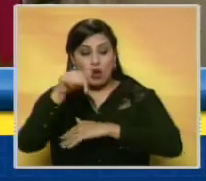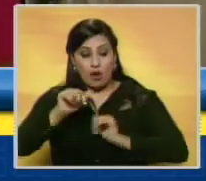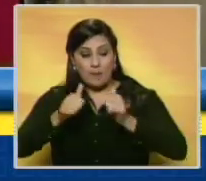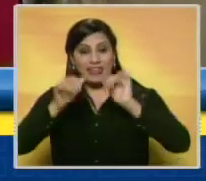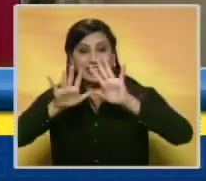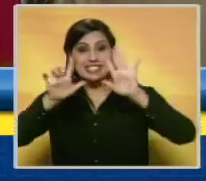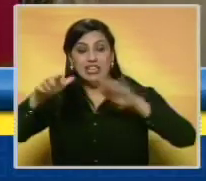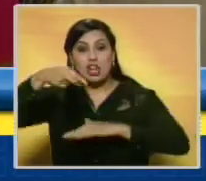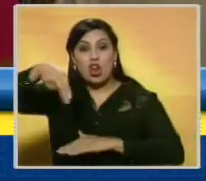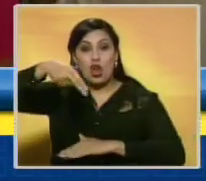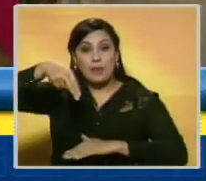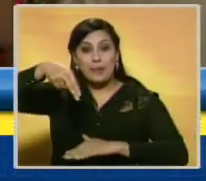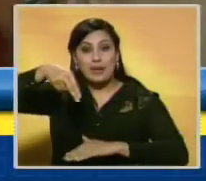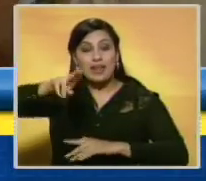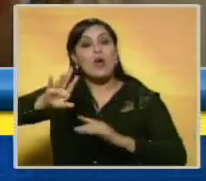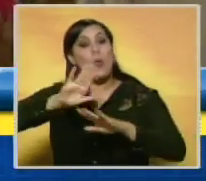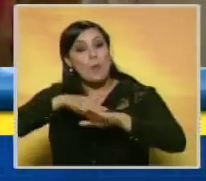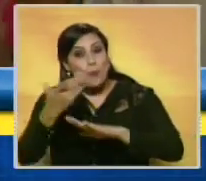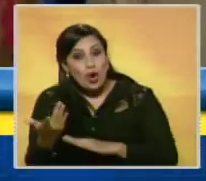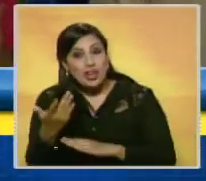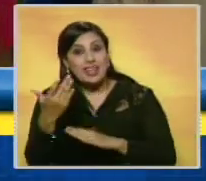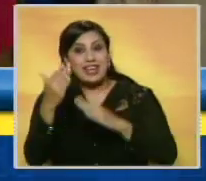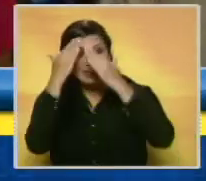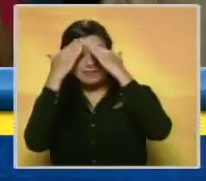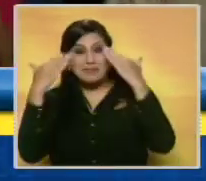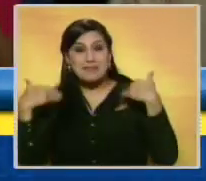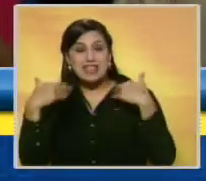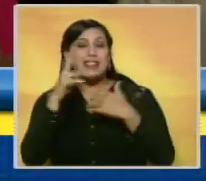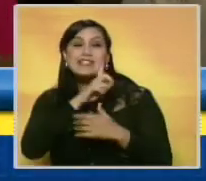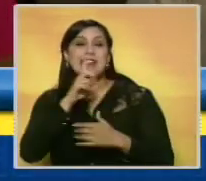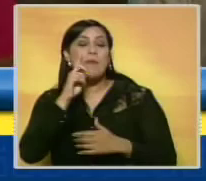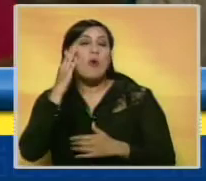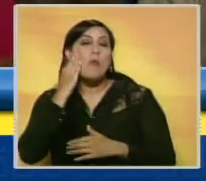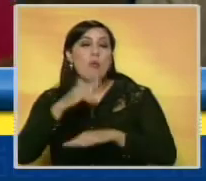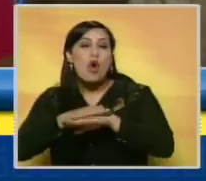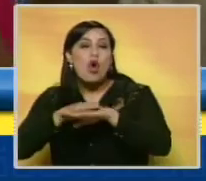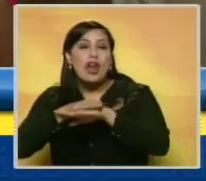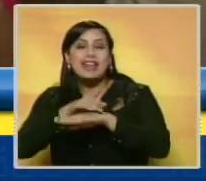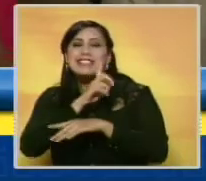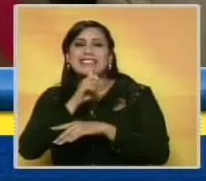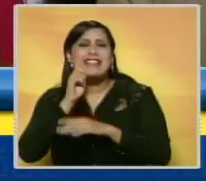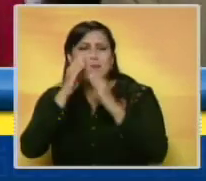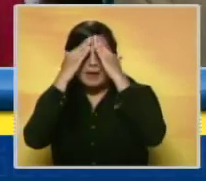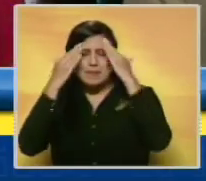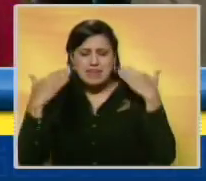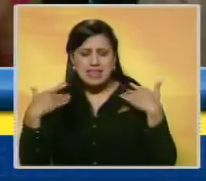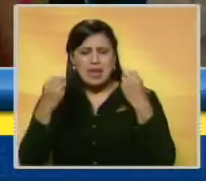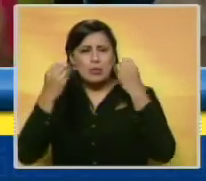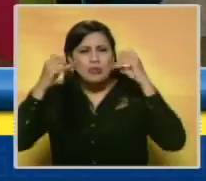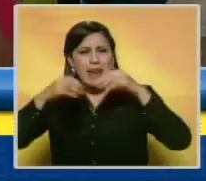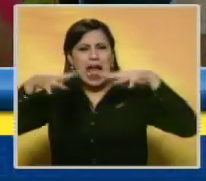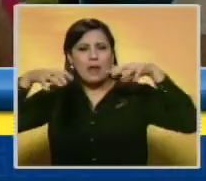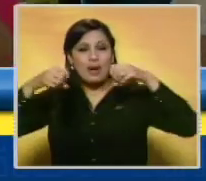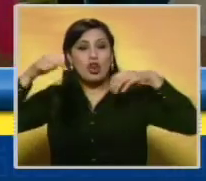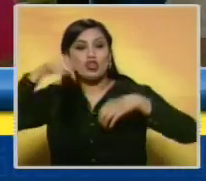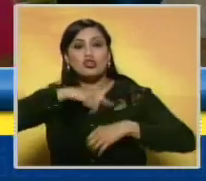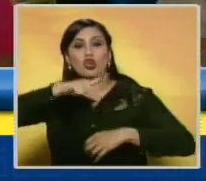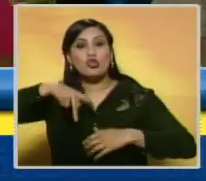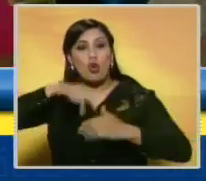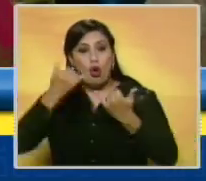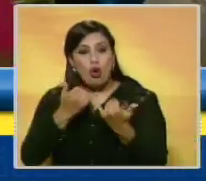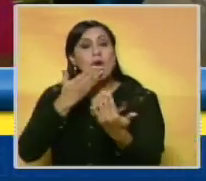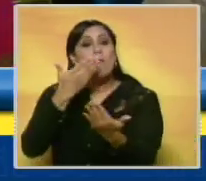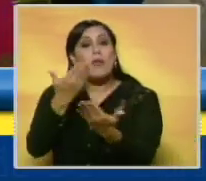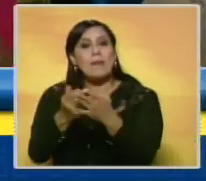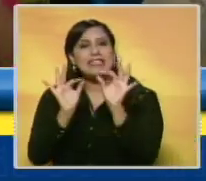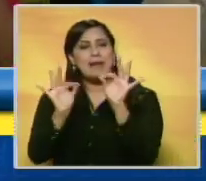de noviembre, porque es que la Virgen Morena es caracterizada por ser una Virgen muy milagrosa. Nosotros hoy queremos presentarles